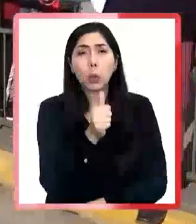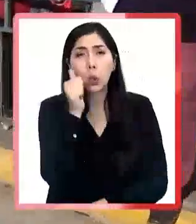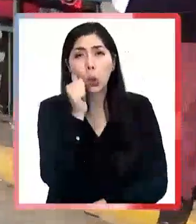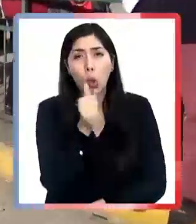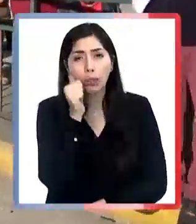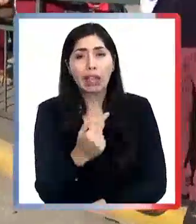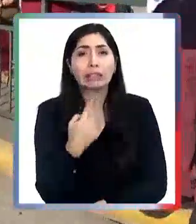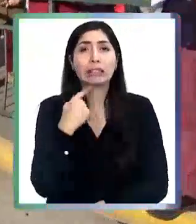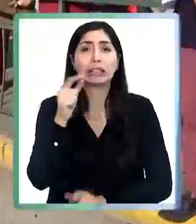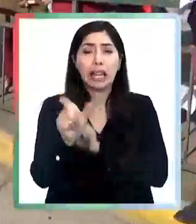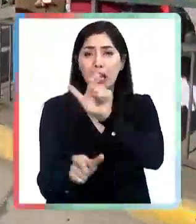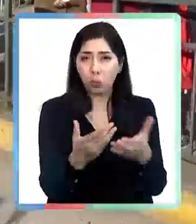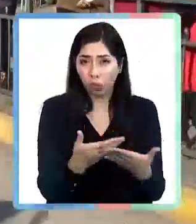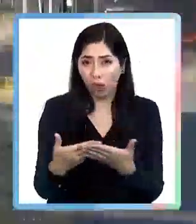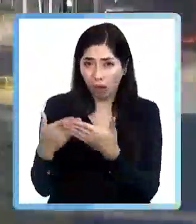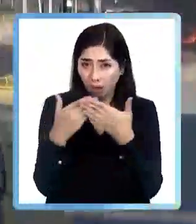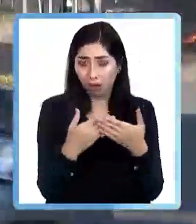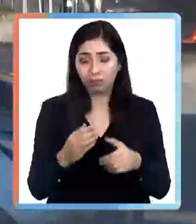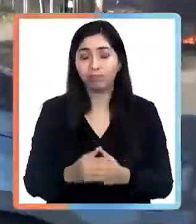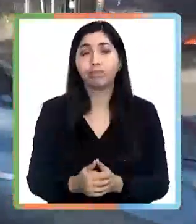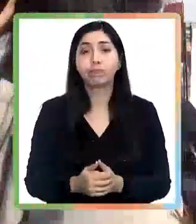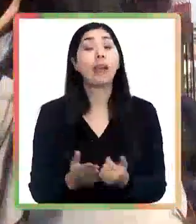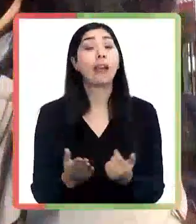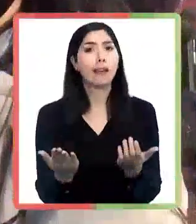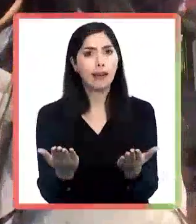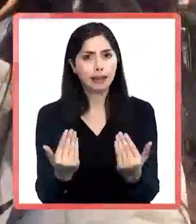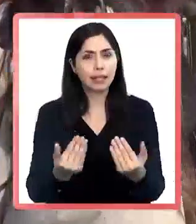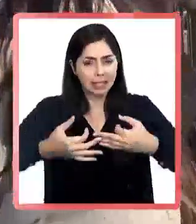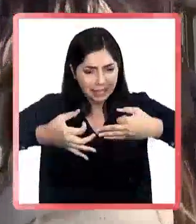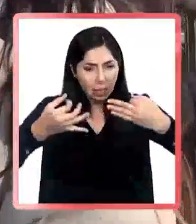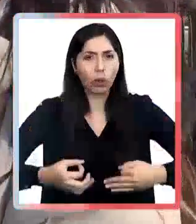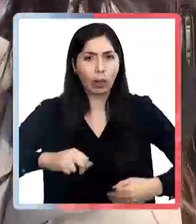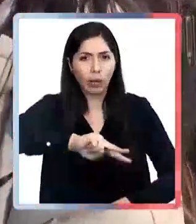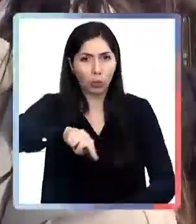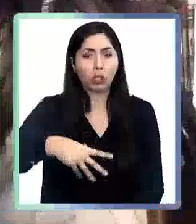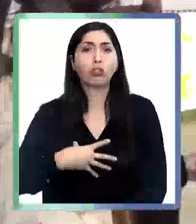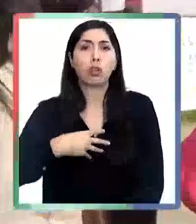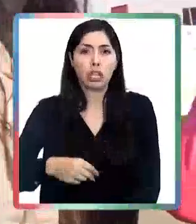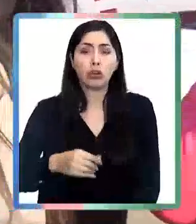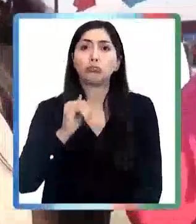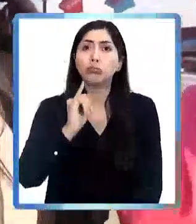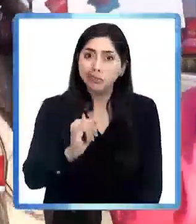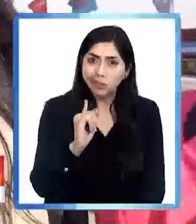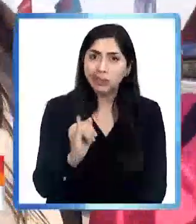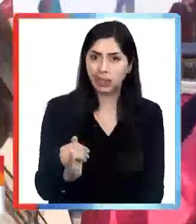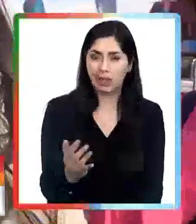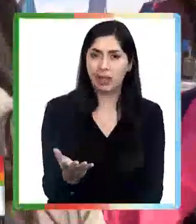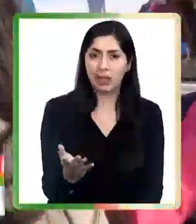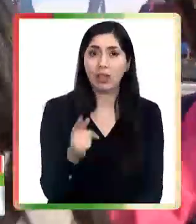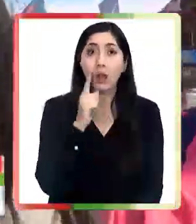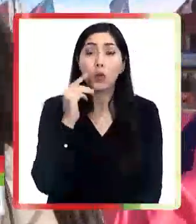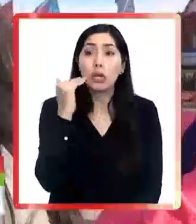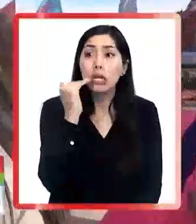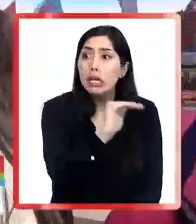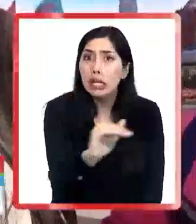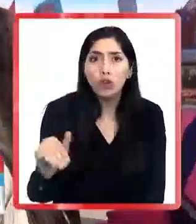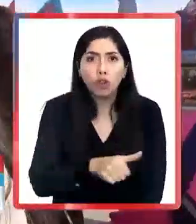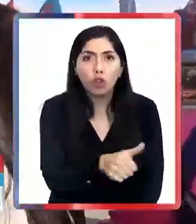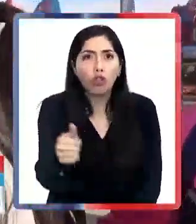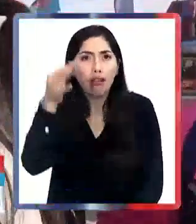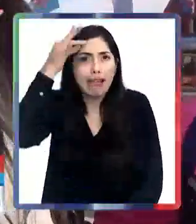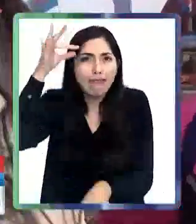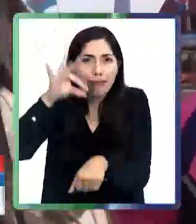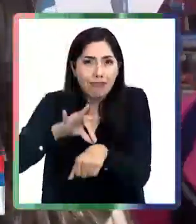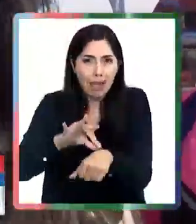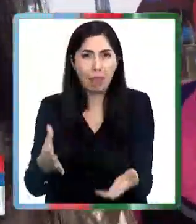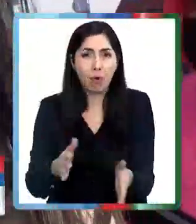diariamente la decena de alumnos. Necesitamos seguridad para nuestros hijos. nuestros hijos estamos velando, los niños están todos enfermos,